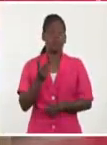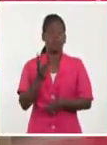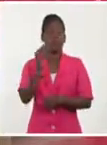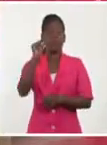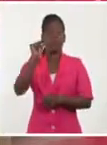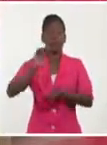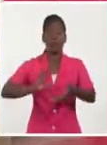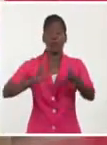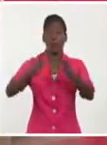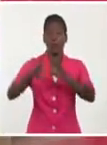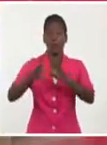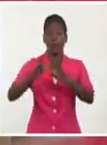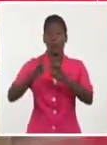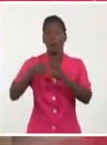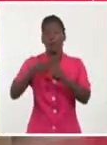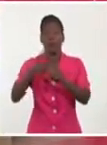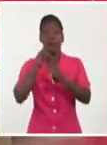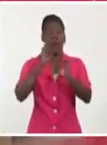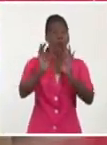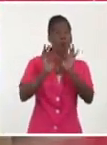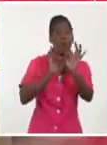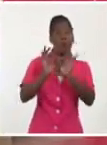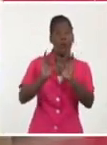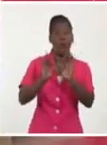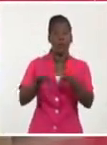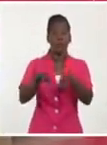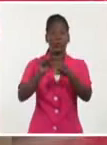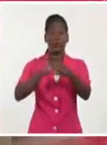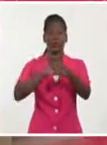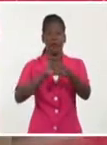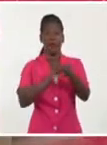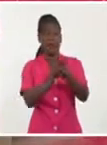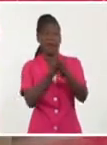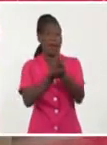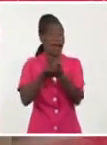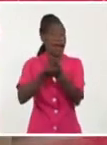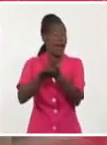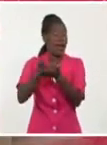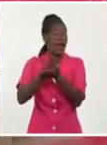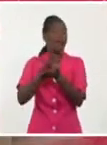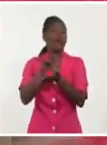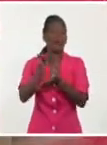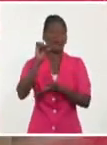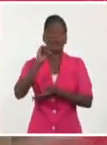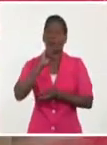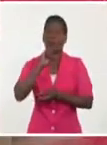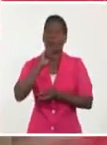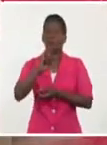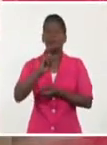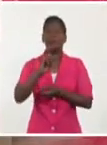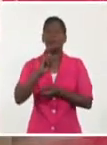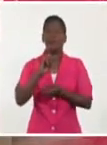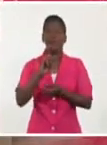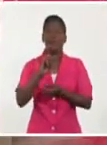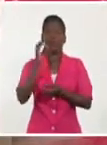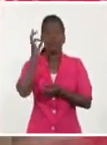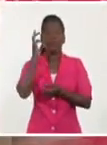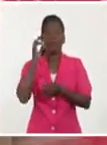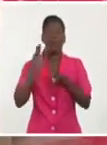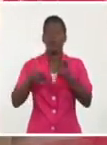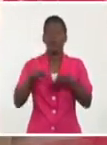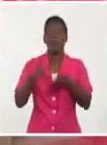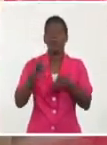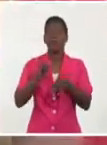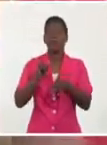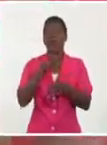monotonía doméstica y un realizarse personalmente, cuando tiene que alejarse de ese espacio, un espacio en ella se sentía,